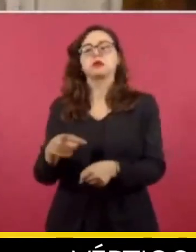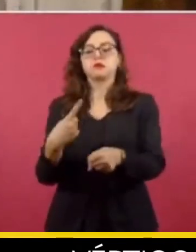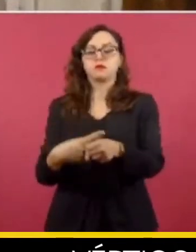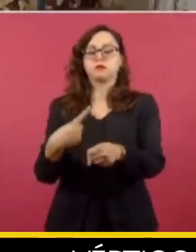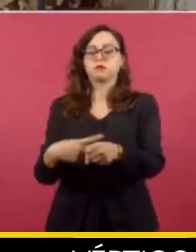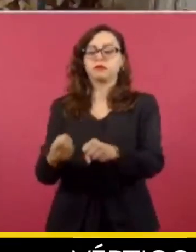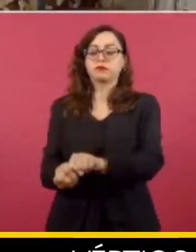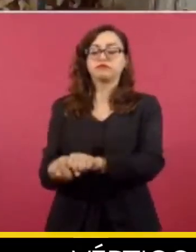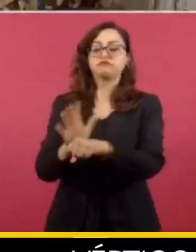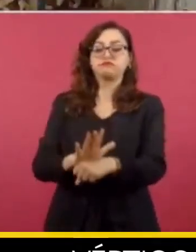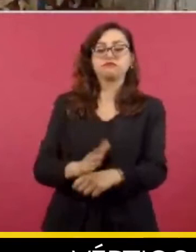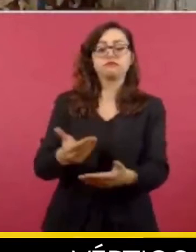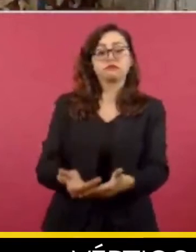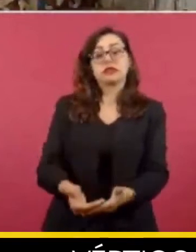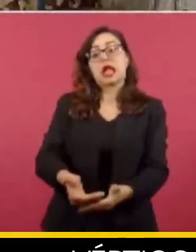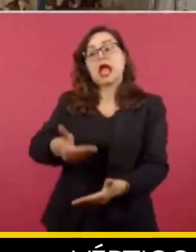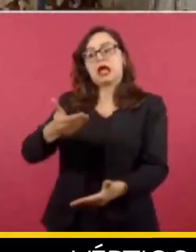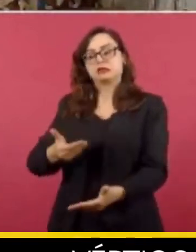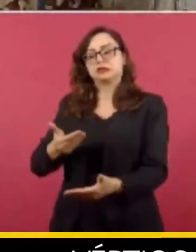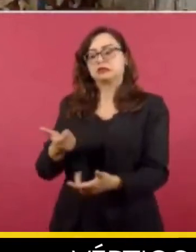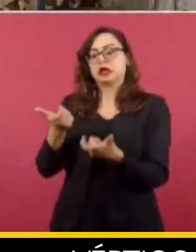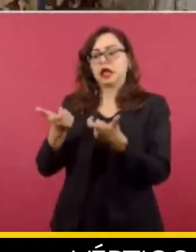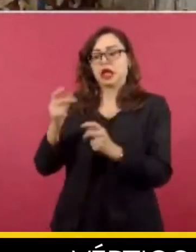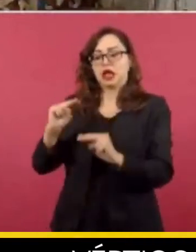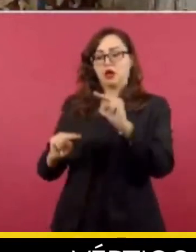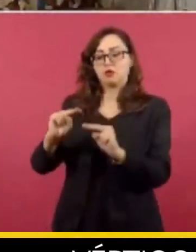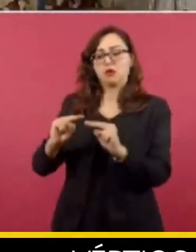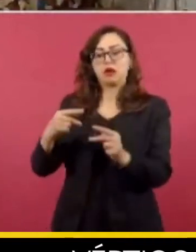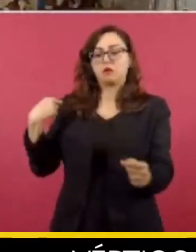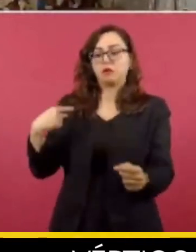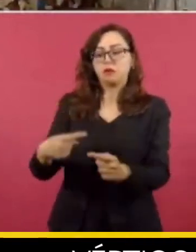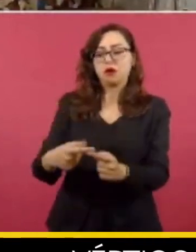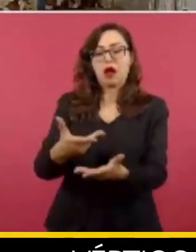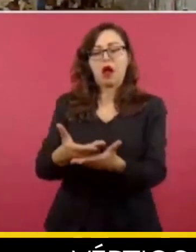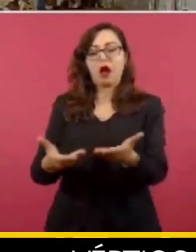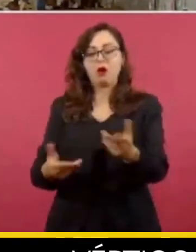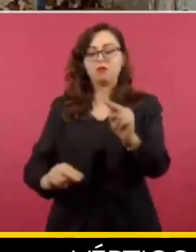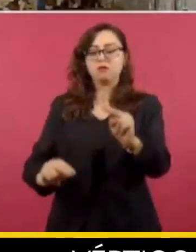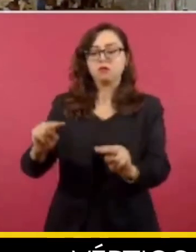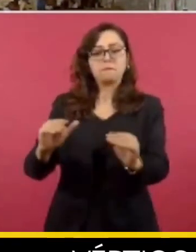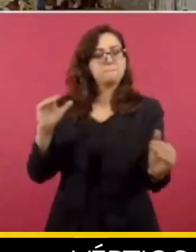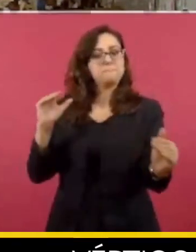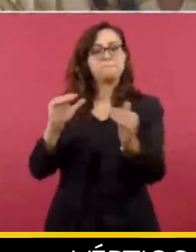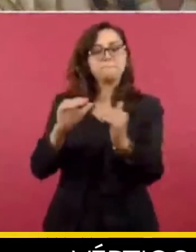Hoy existen inscritos al Seguro Social